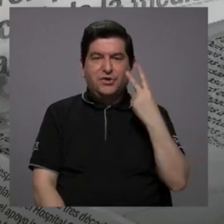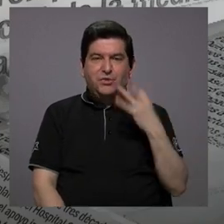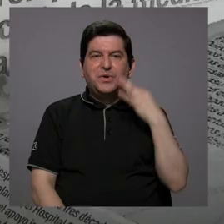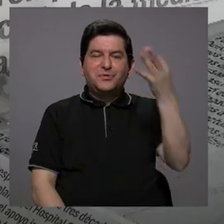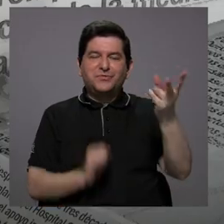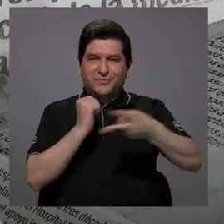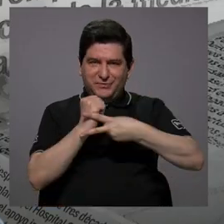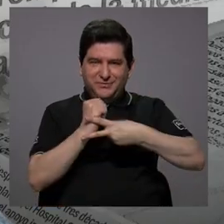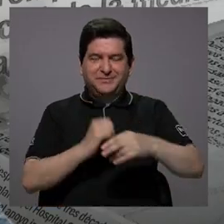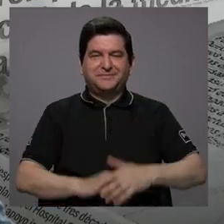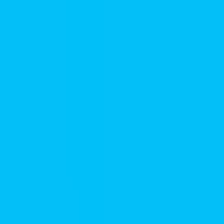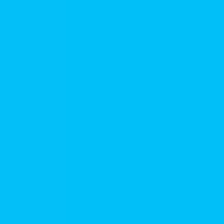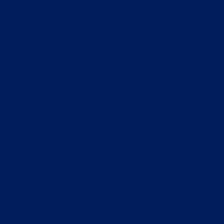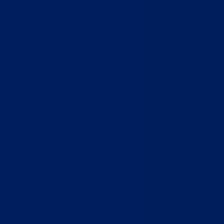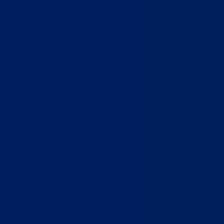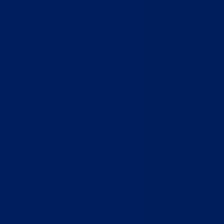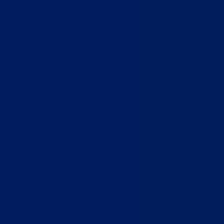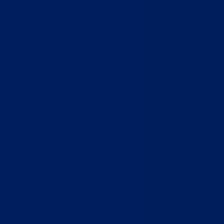próxima vez.